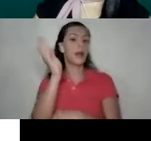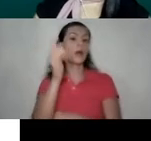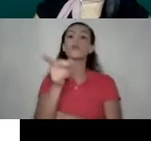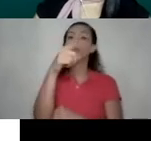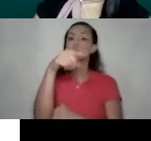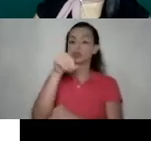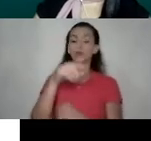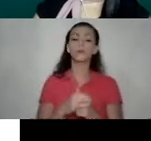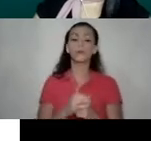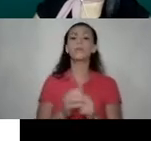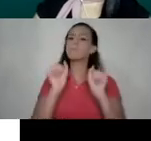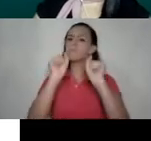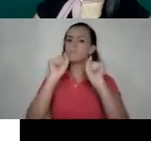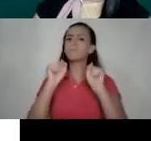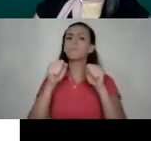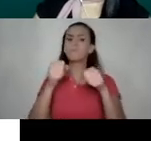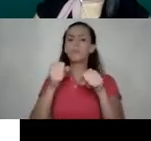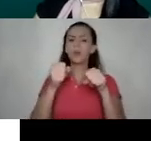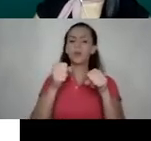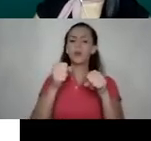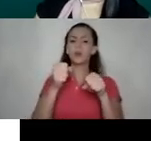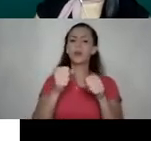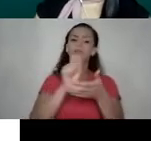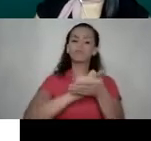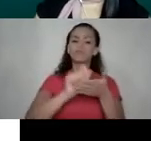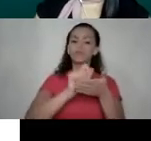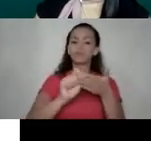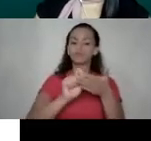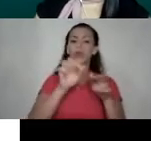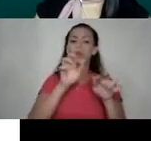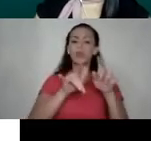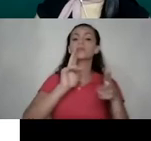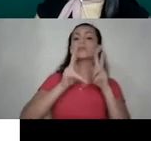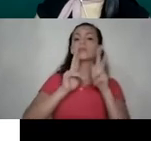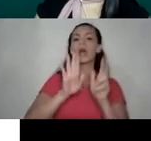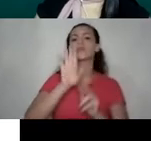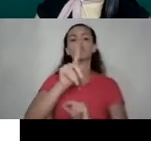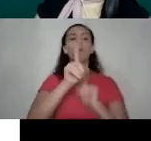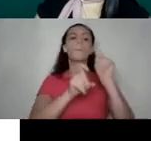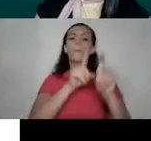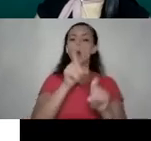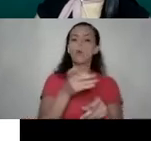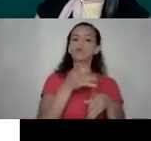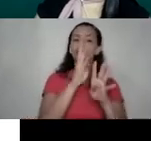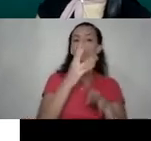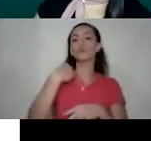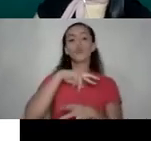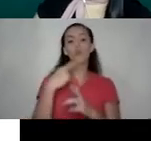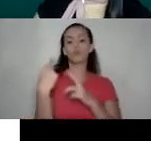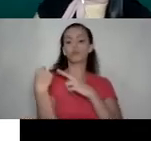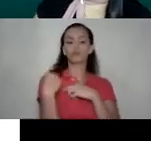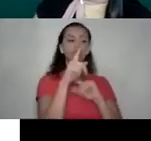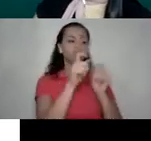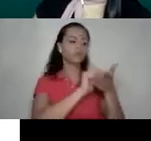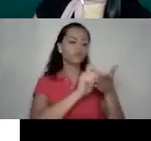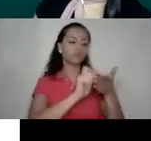ir anotando en el espacio de chat sus preguntas y nosotras nos encargaremos de ir tomando notas para que en el momento en